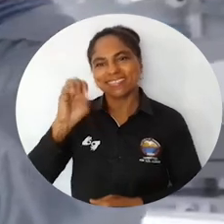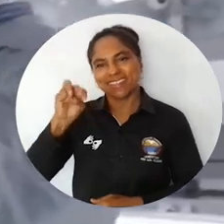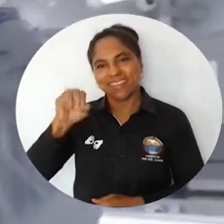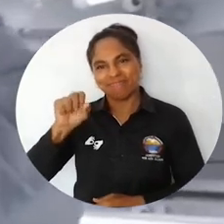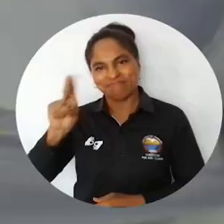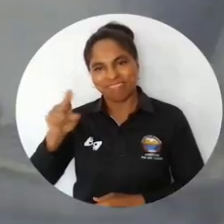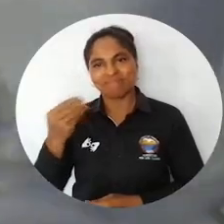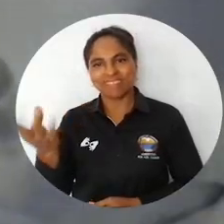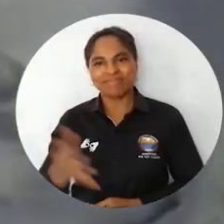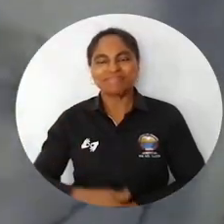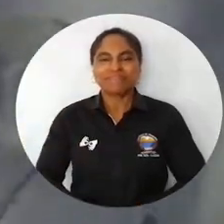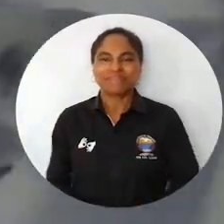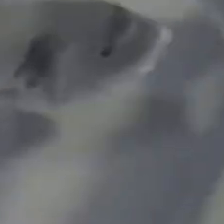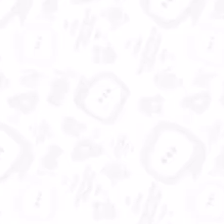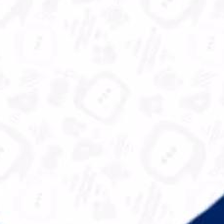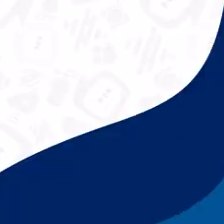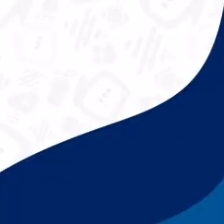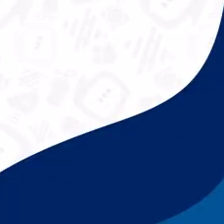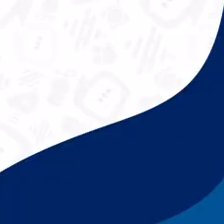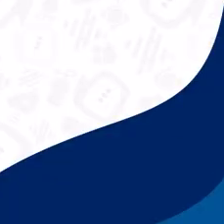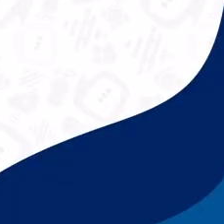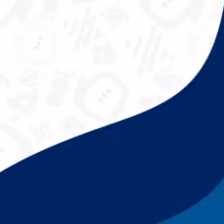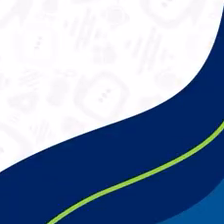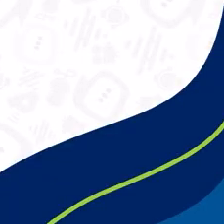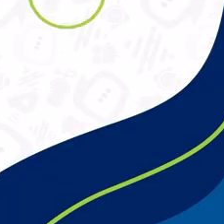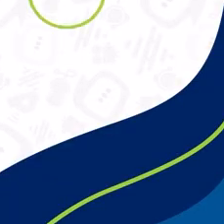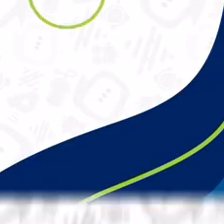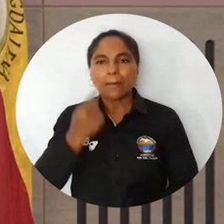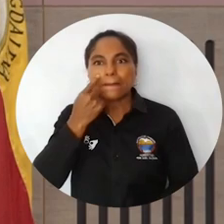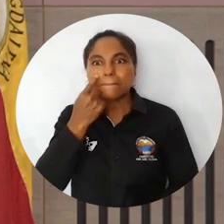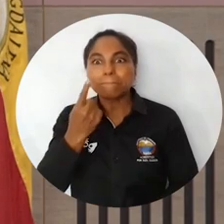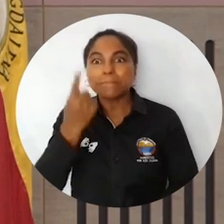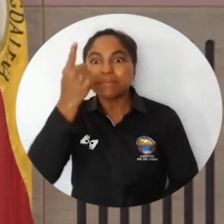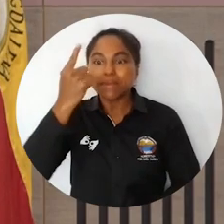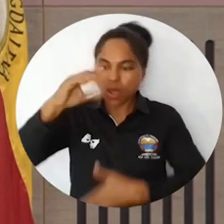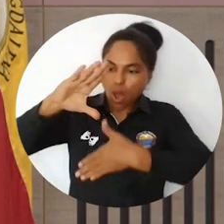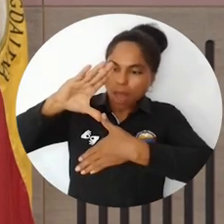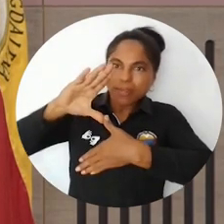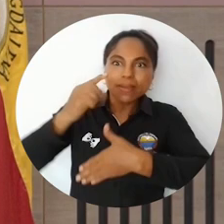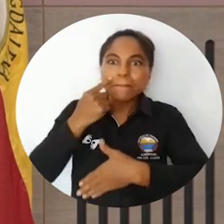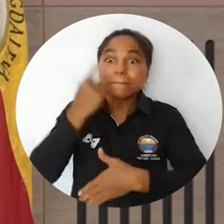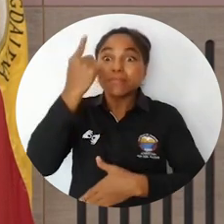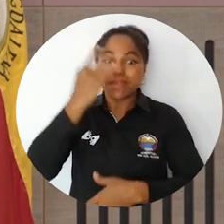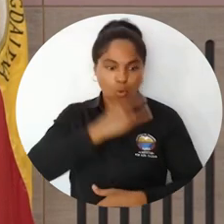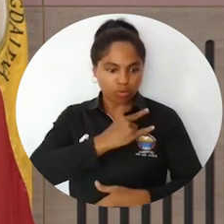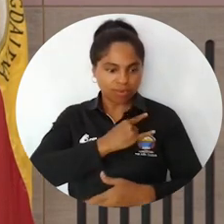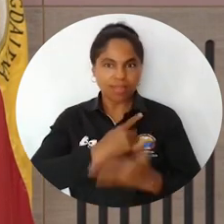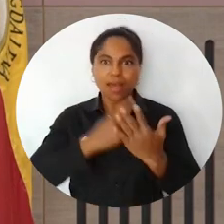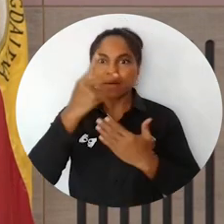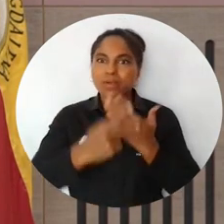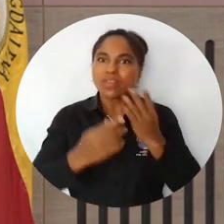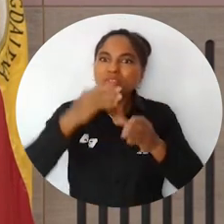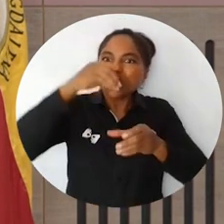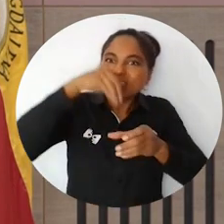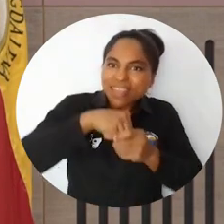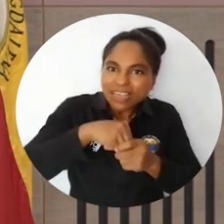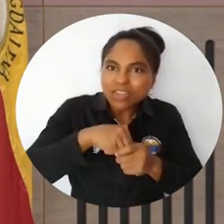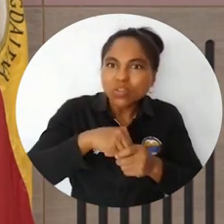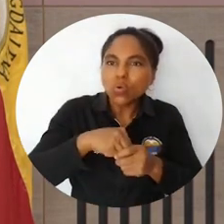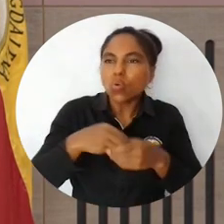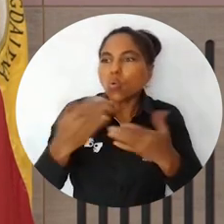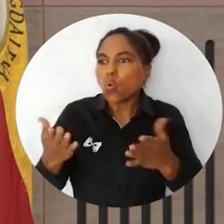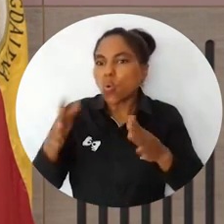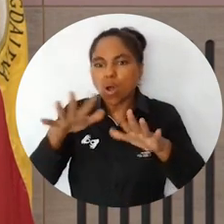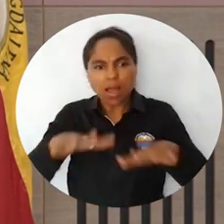investigación que ofrece esta fundación. Para nosotros ser la primera universidad en América que hace parte de este proyecto del CEIMAR,